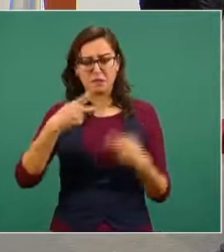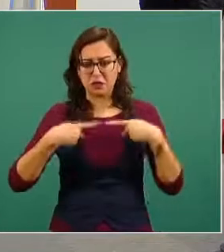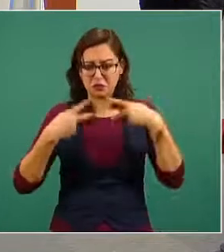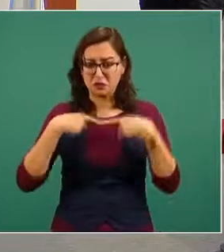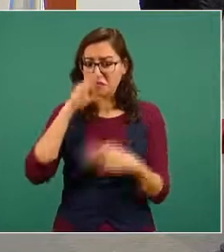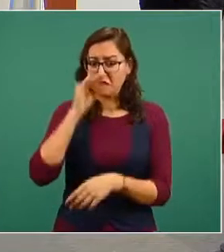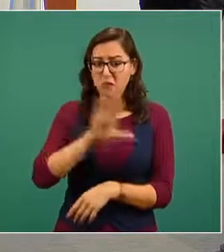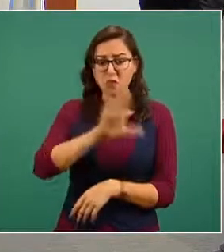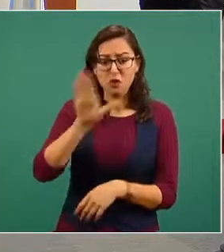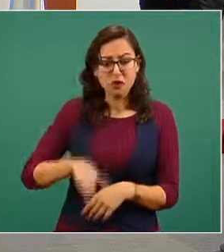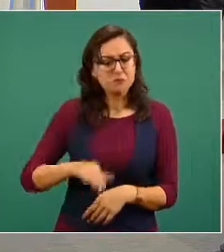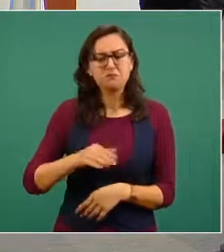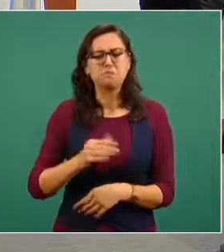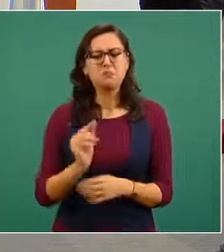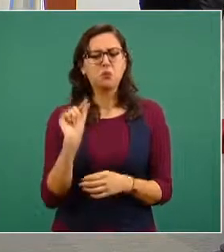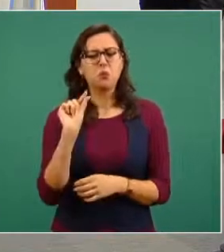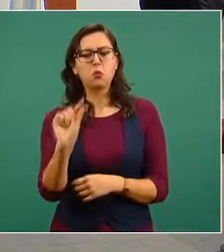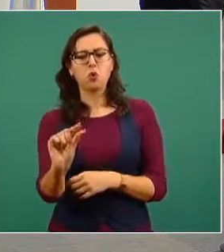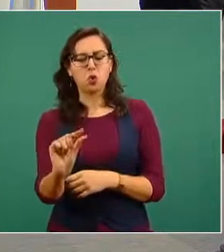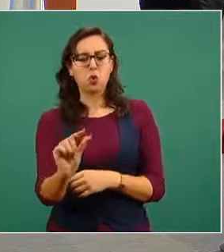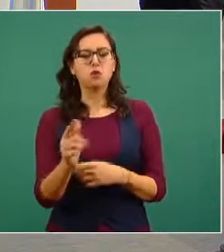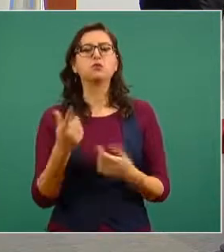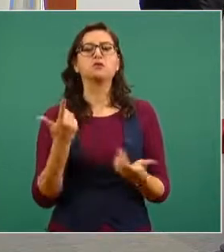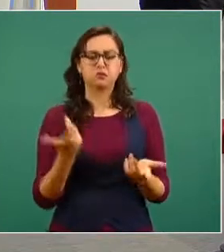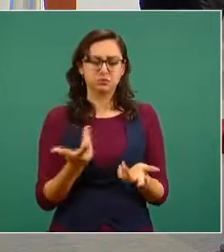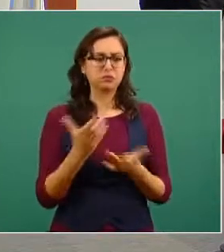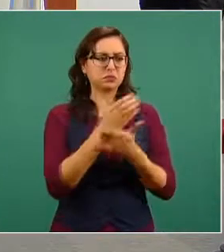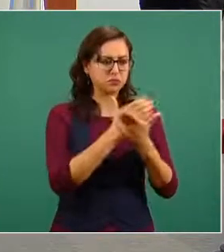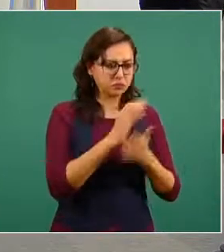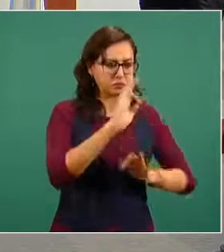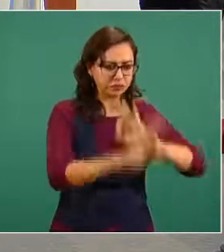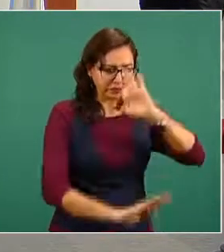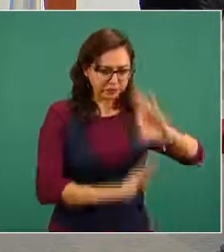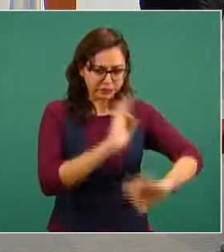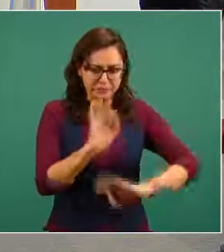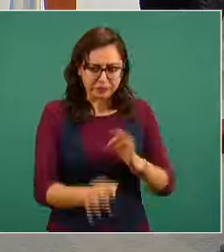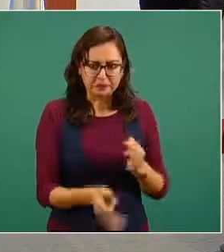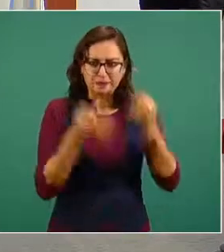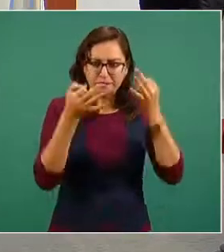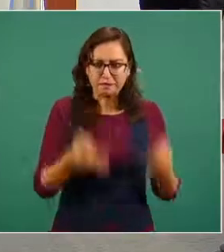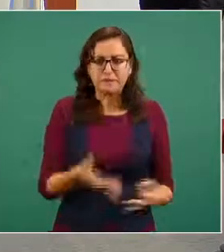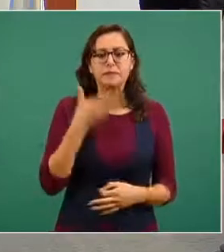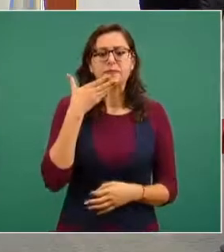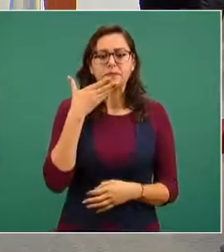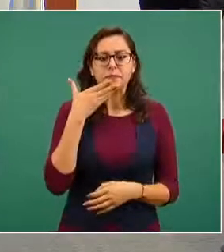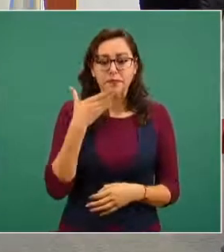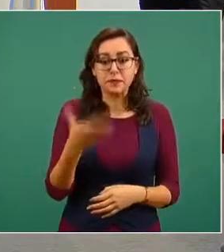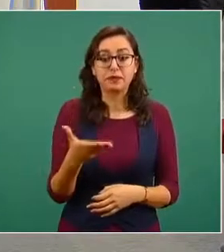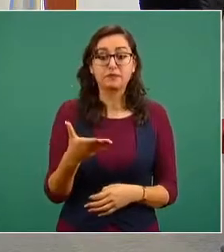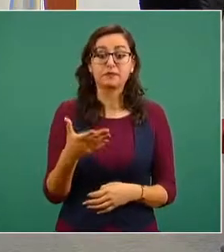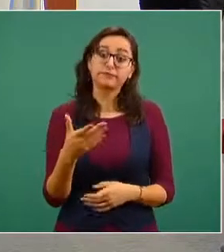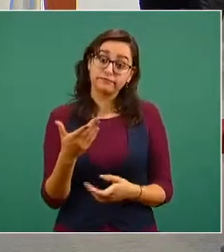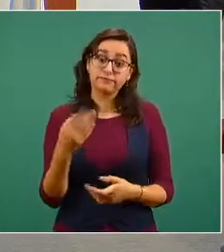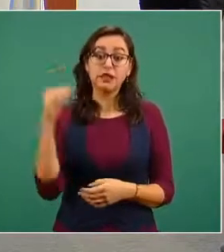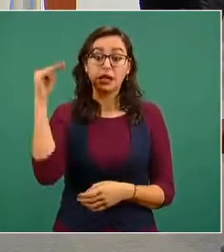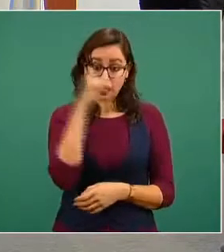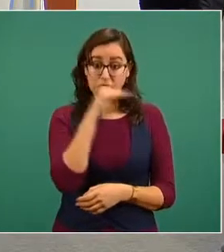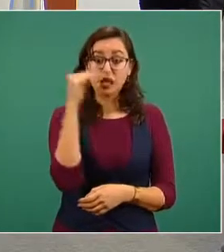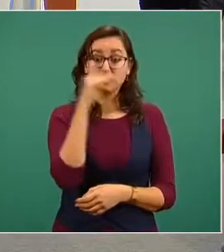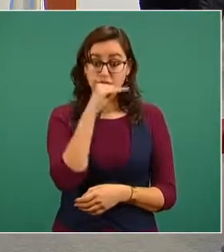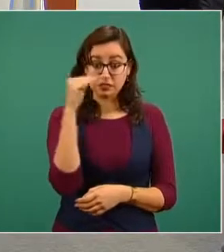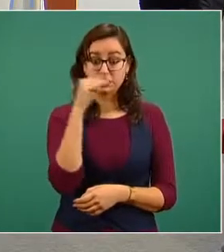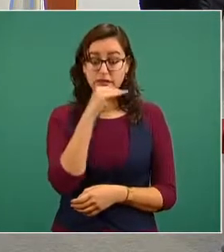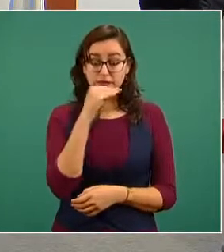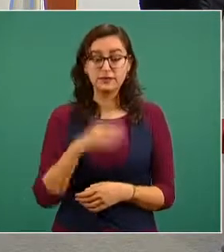y se atienden a los pacientes con calidad con calidez y sobre todo con gratuidad como lo ha declarado